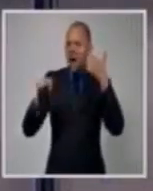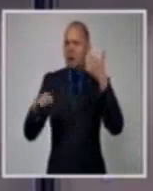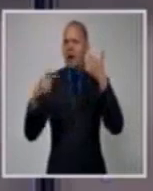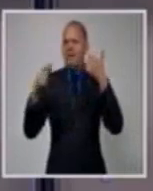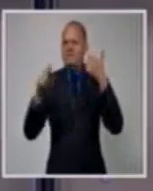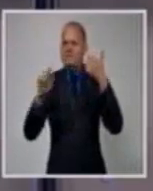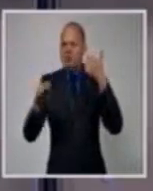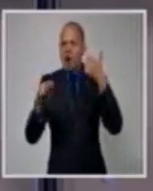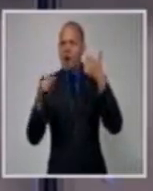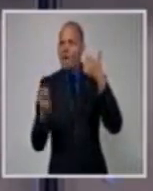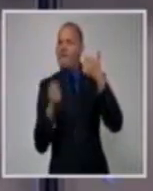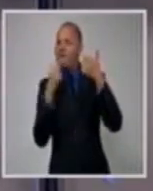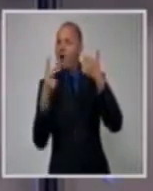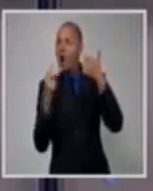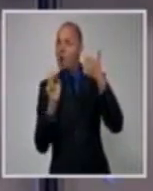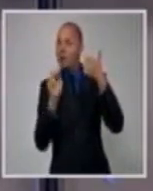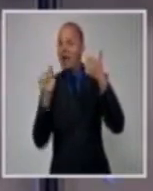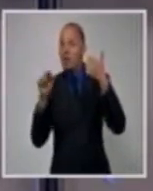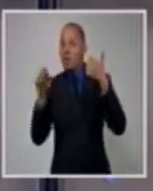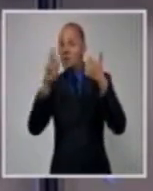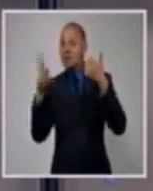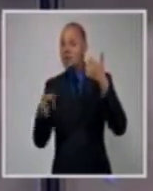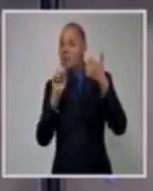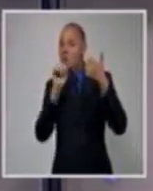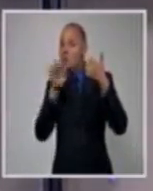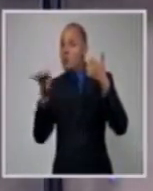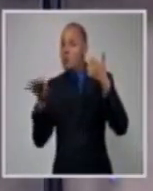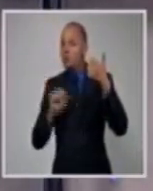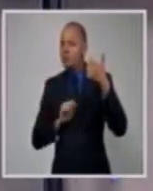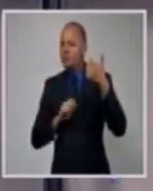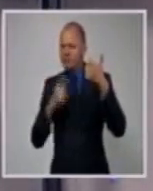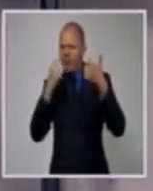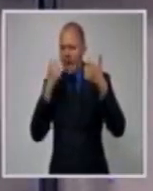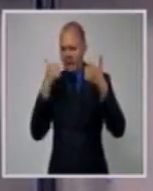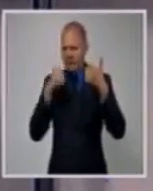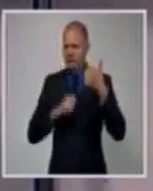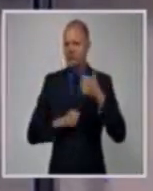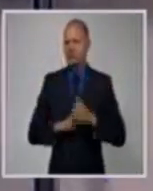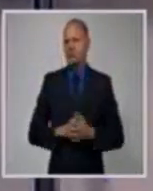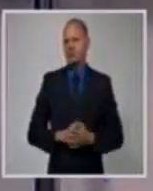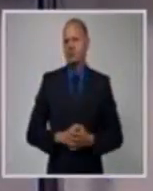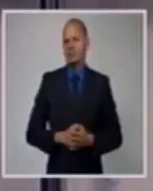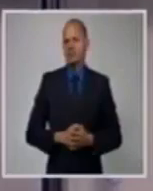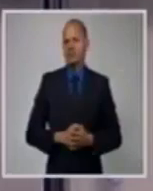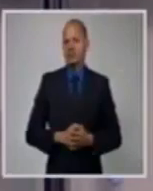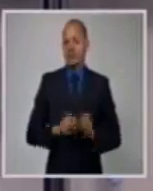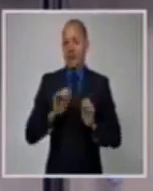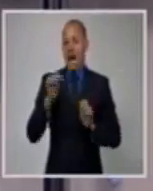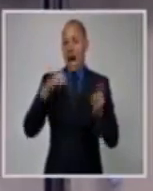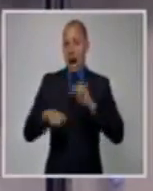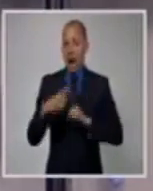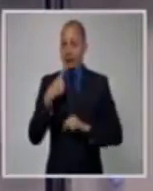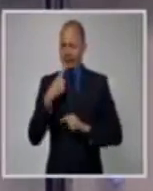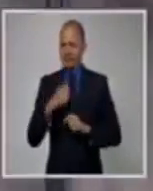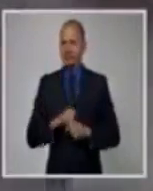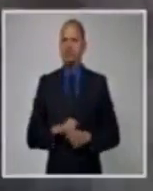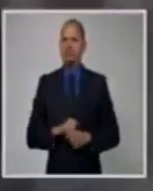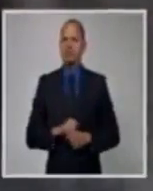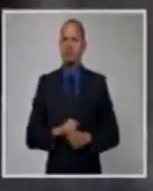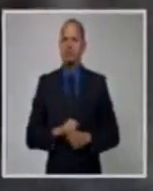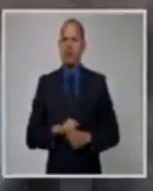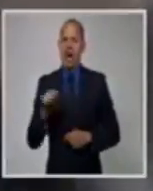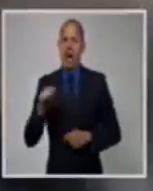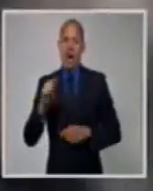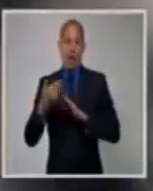transmitieron por internet, ellos mismos. ¿Usted quiere ver? Vamos a ver cómo fue esta transmisión donde llamaban al viceministro. Escuchemos. Yo